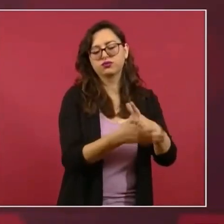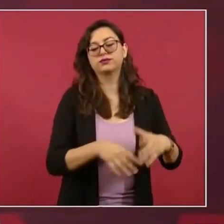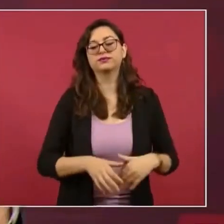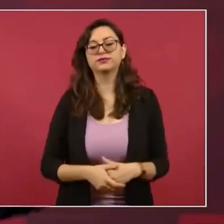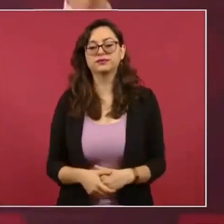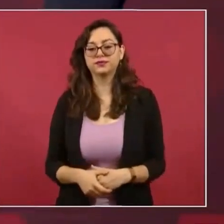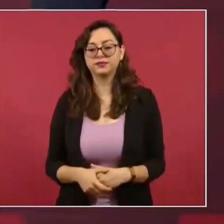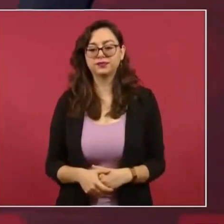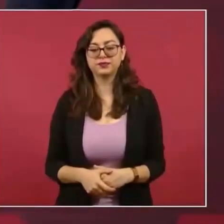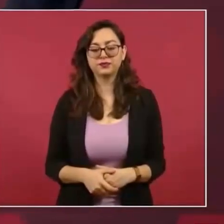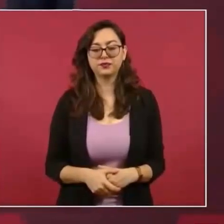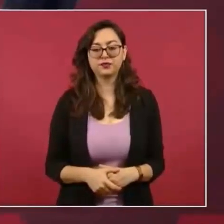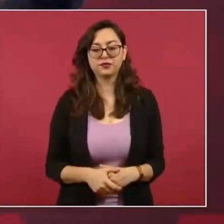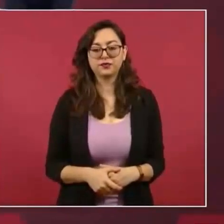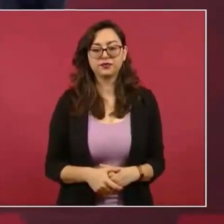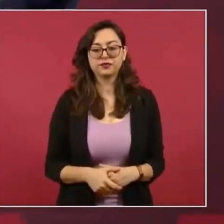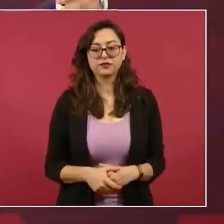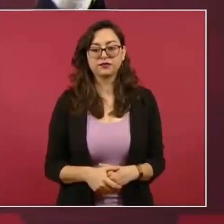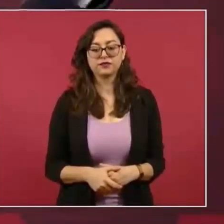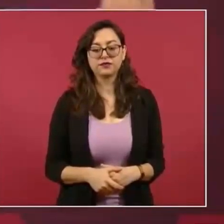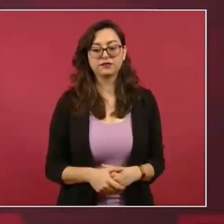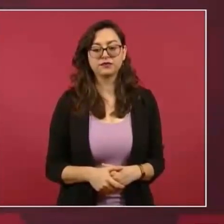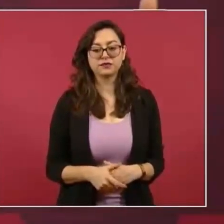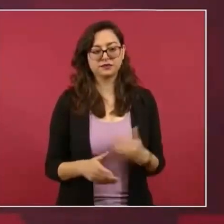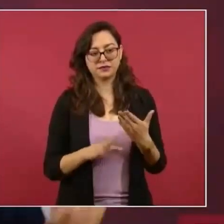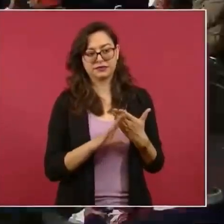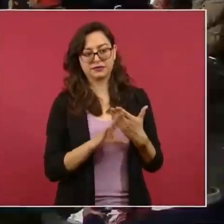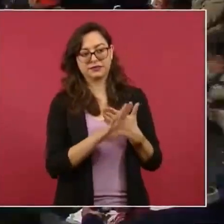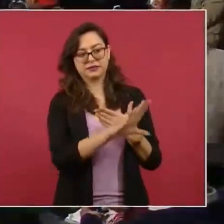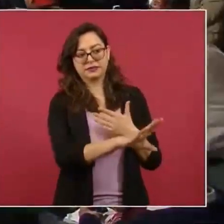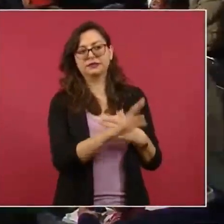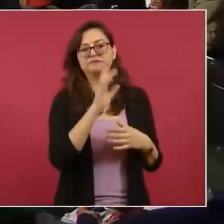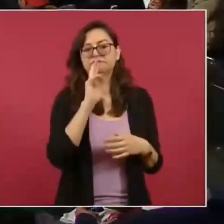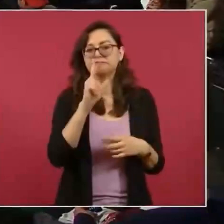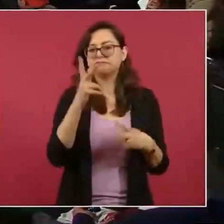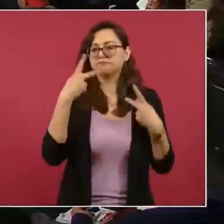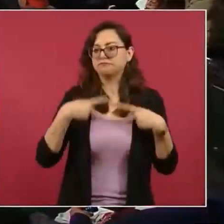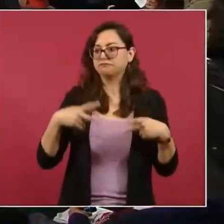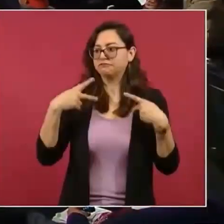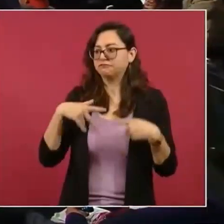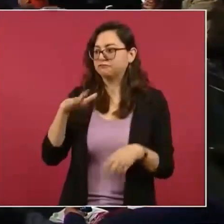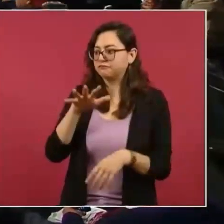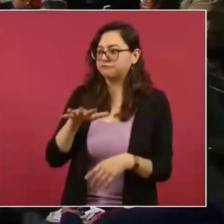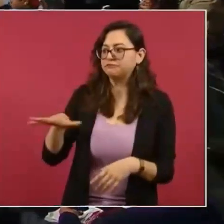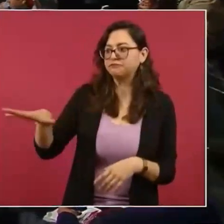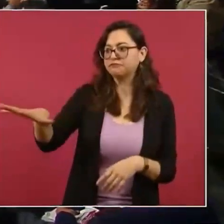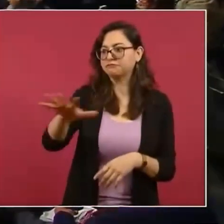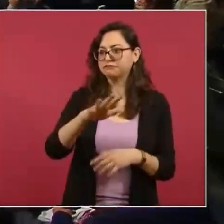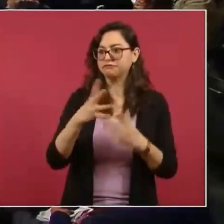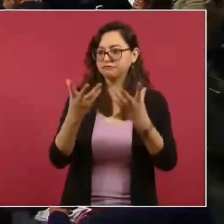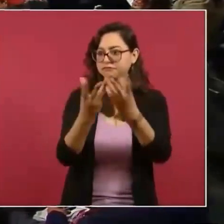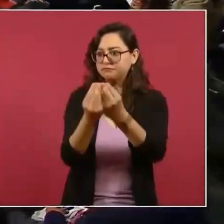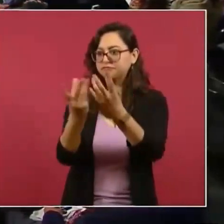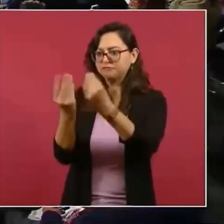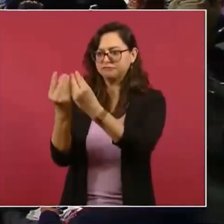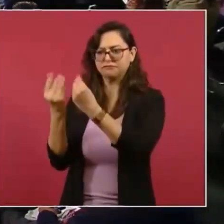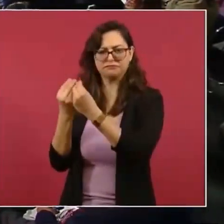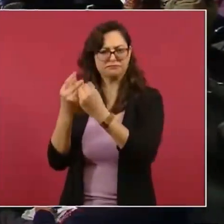En vez de estar lo más cerca posible del pueblo o de los pueblos del mundo